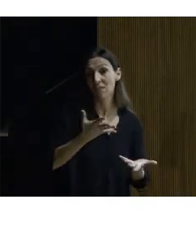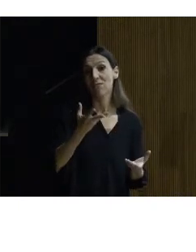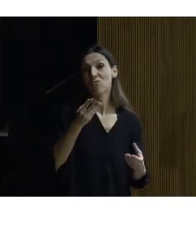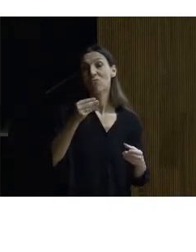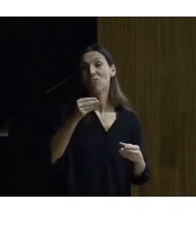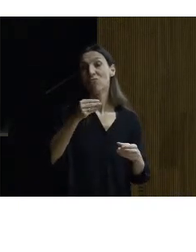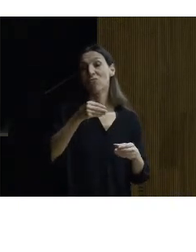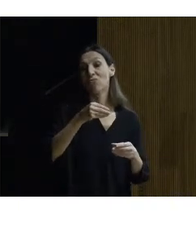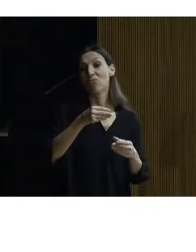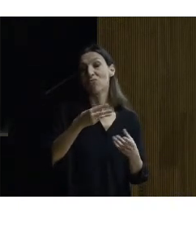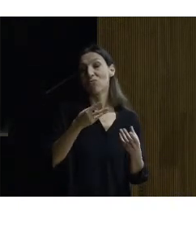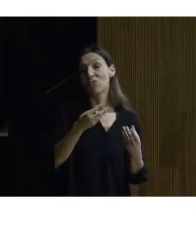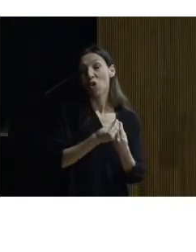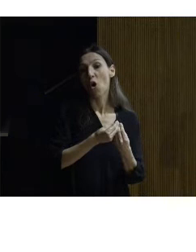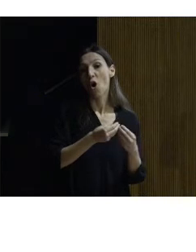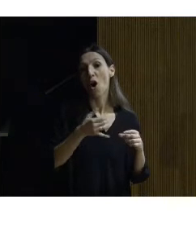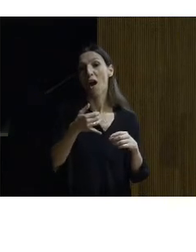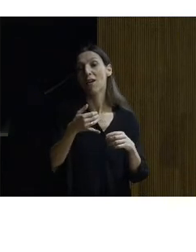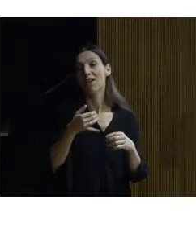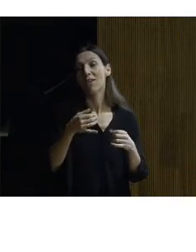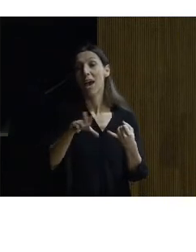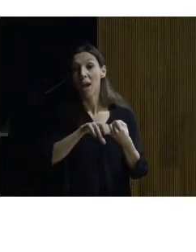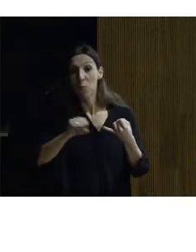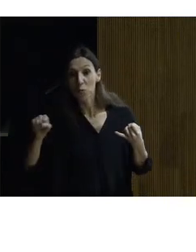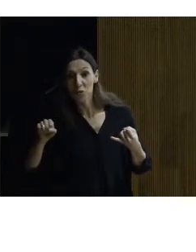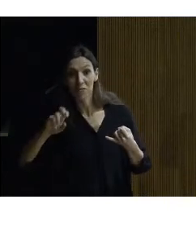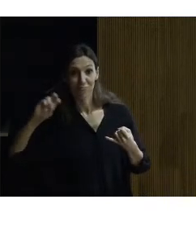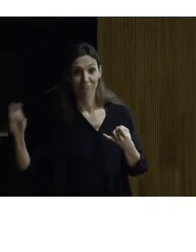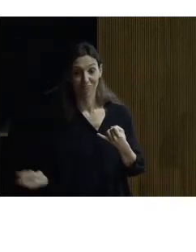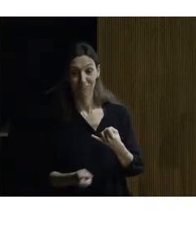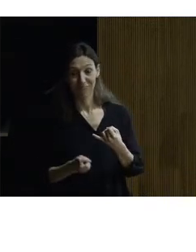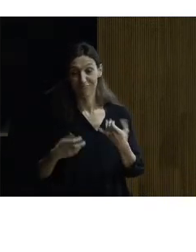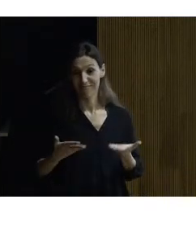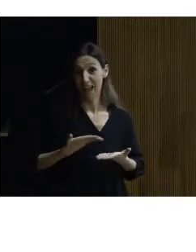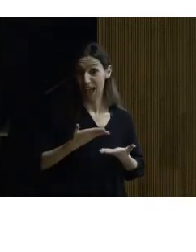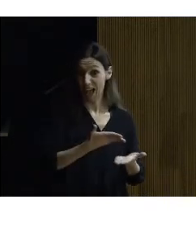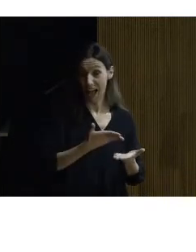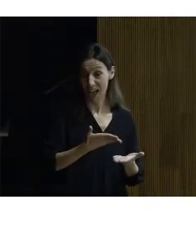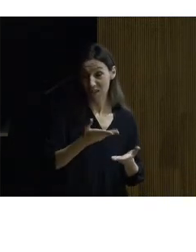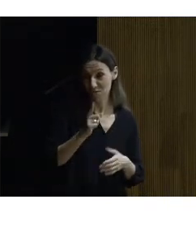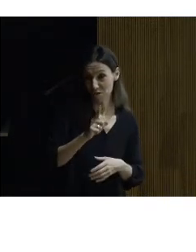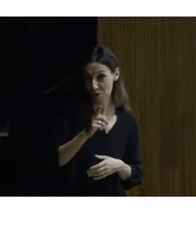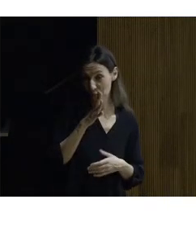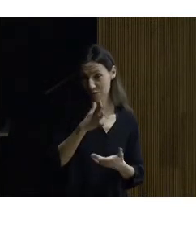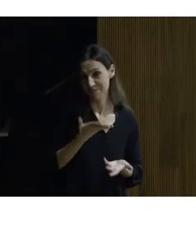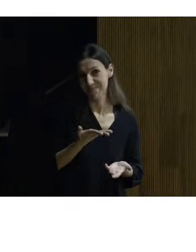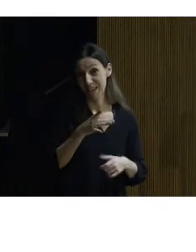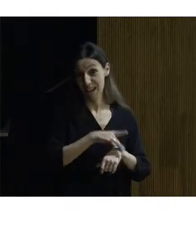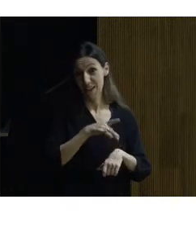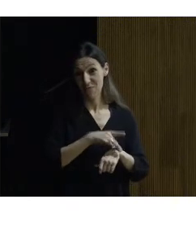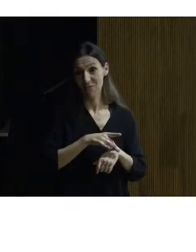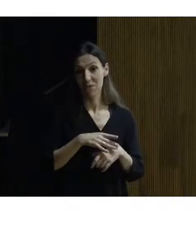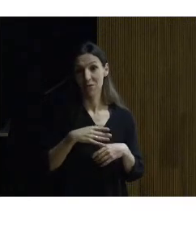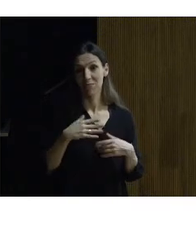productos que eran de su gusto y que no le convenía nada en absoluto para la gota dicho sea de paso como tampoco le